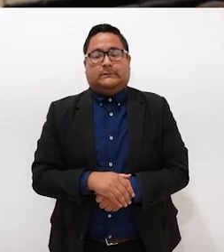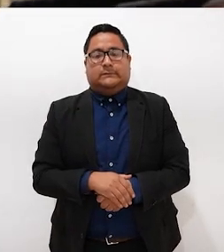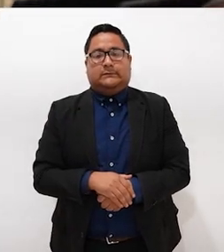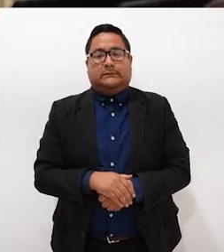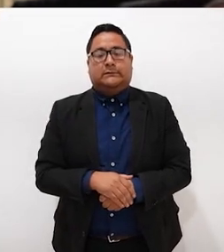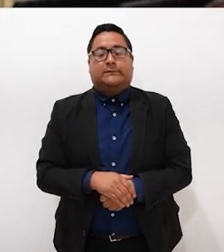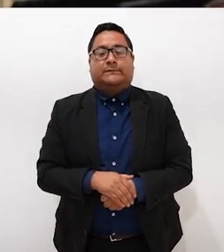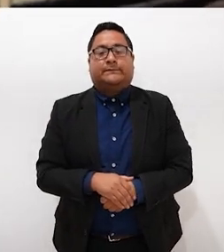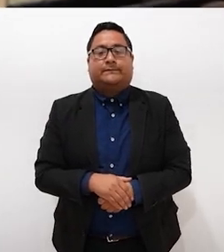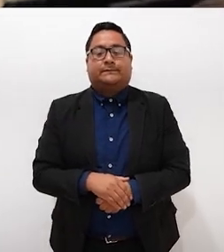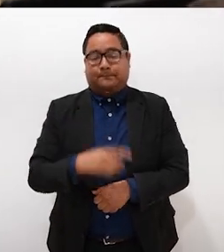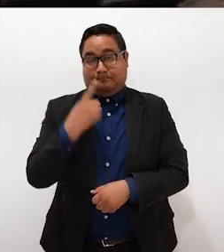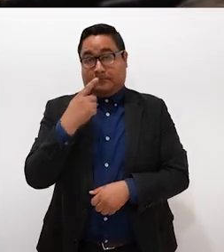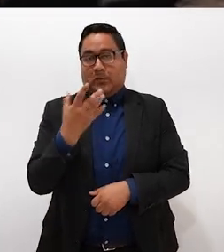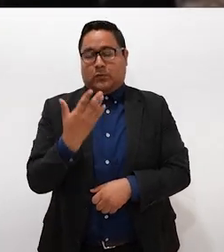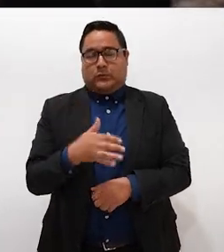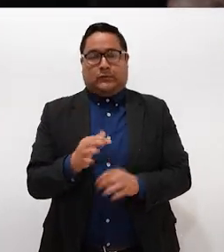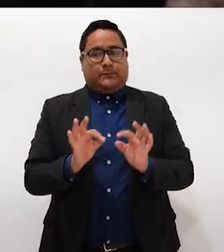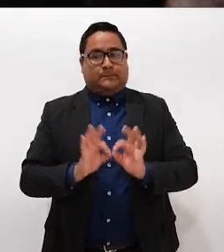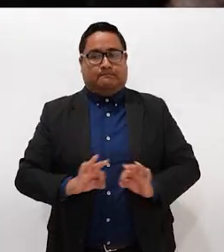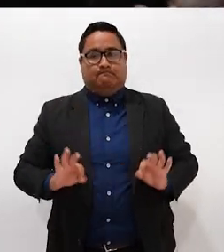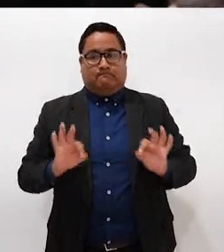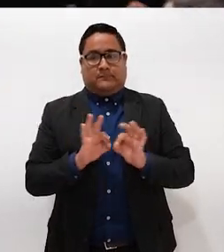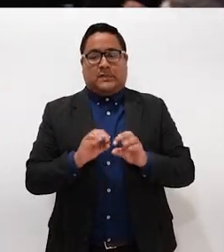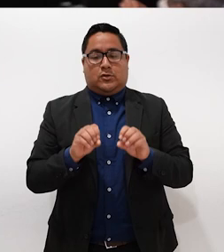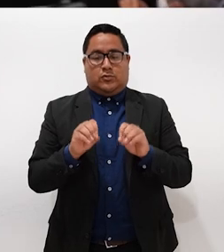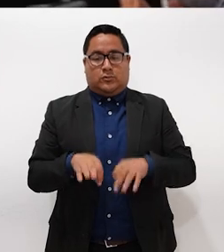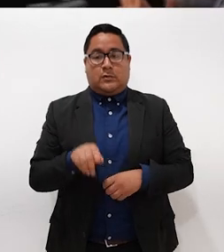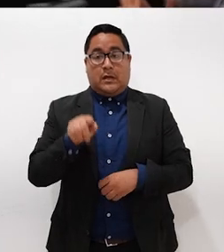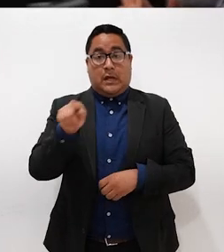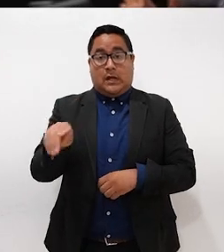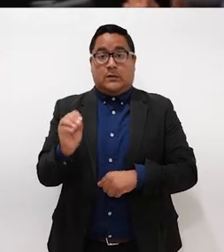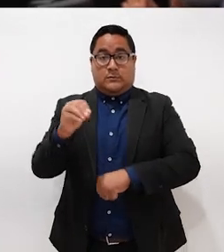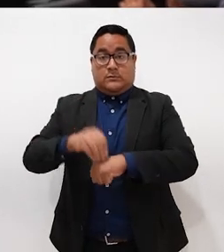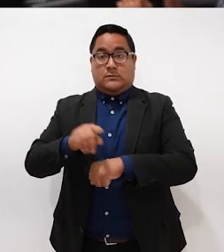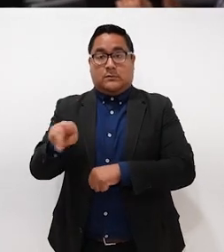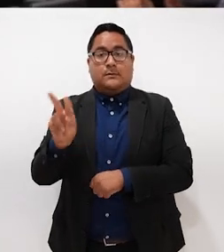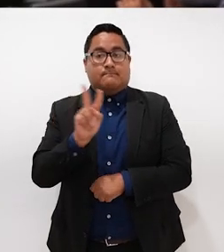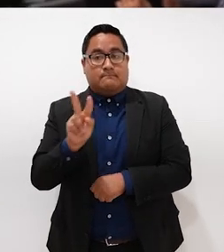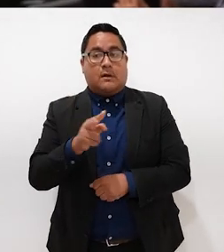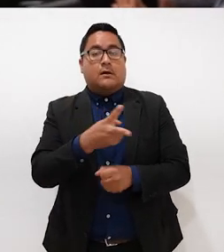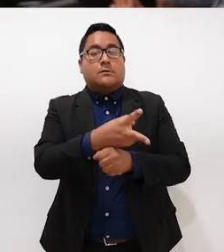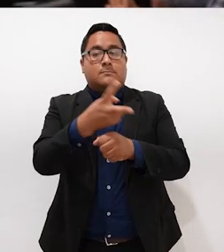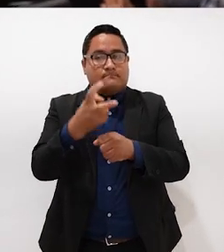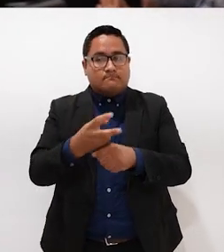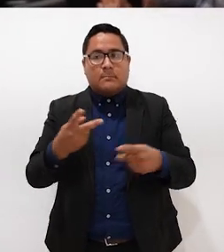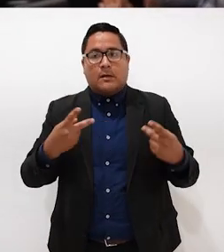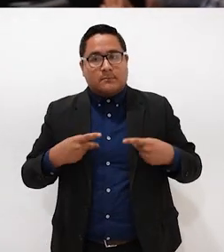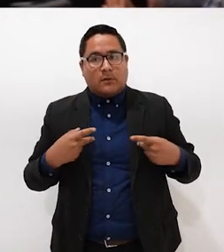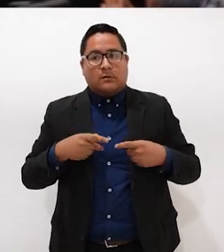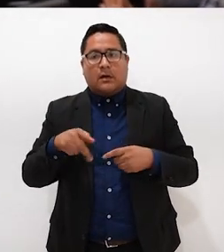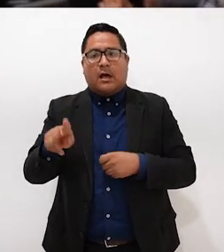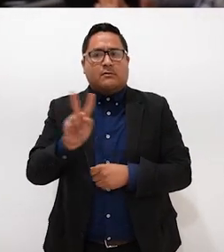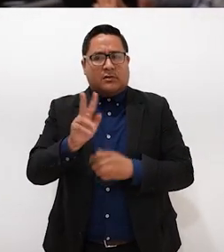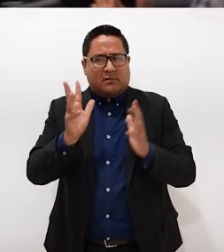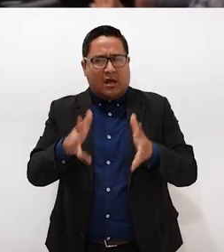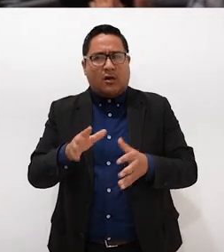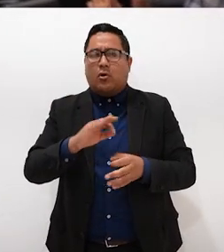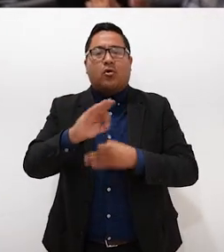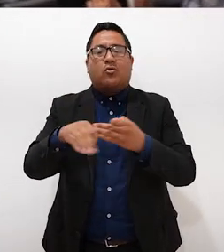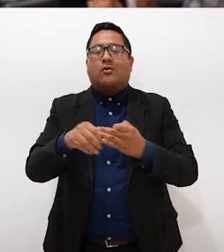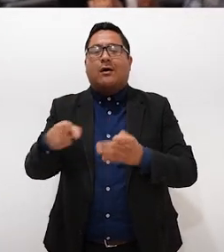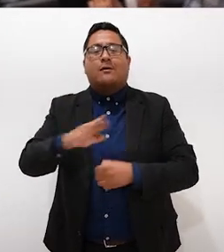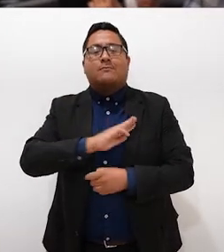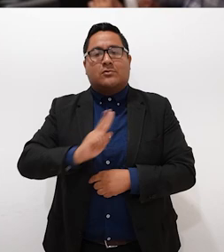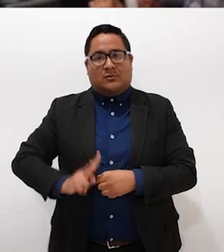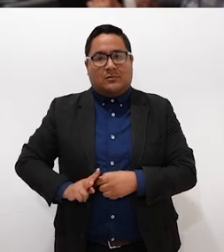Pues mira, es muy importante que estén estas oficinas en Vizcaíno, invitarles a las personas no nada más de Vizcaíno sino de todo el